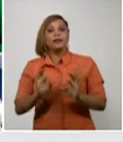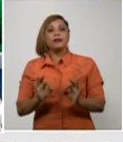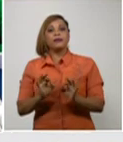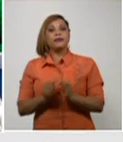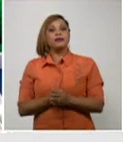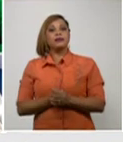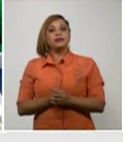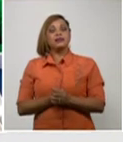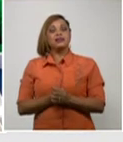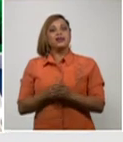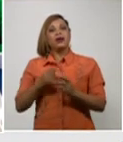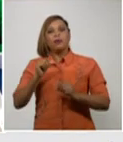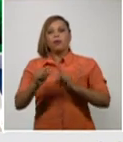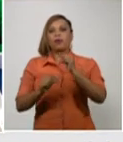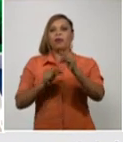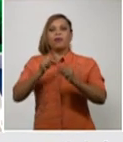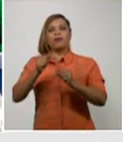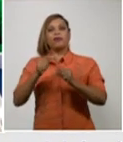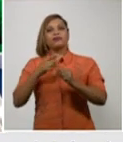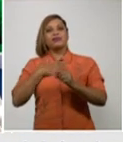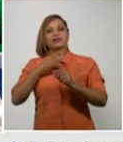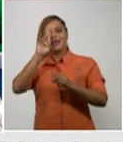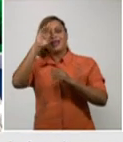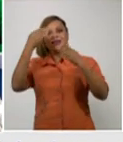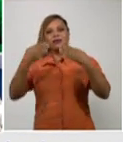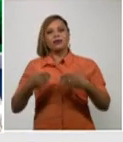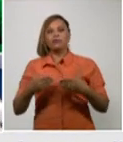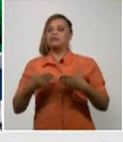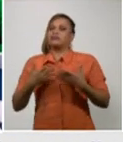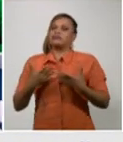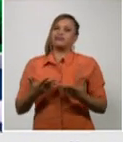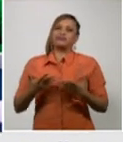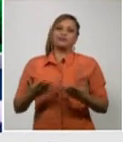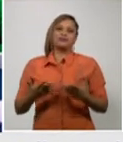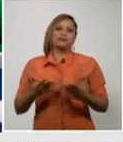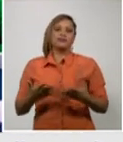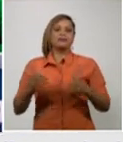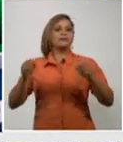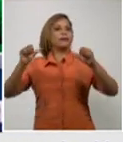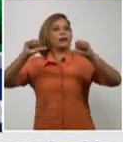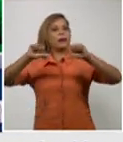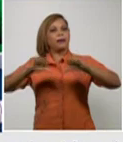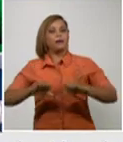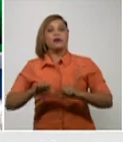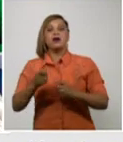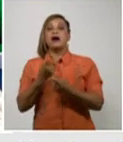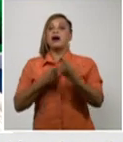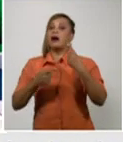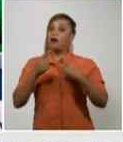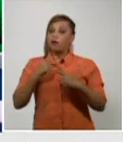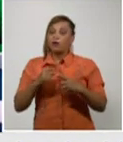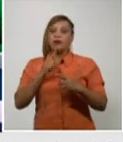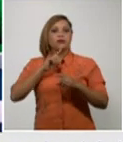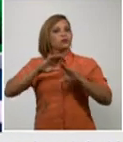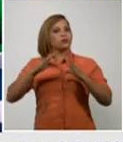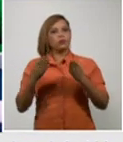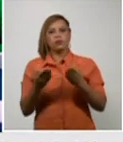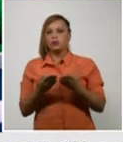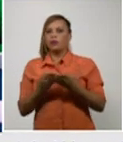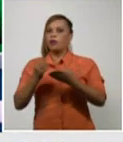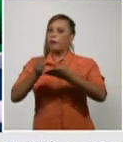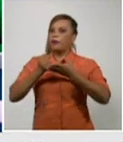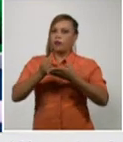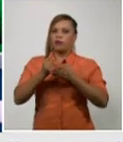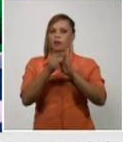deterioro hemodinámico no logró controlarse a pesar de aplicarse todos los protocolos de tratamiento